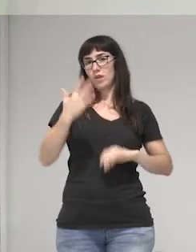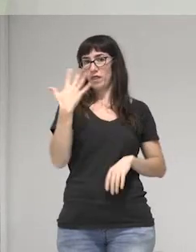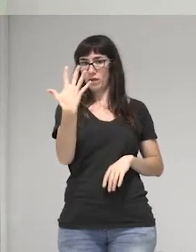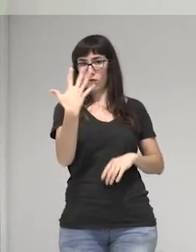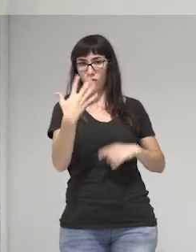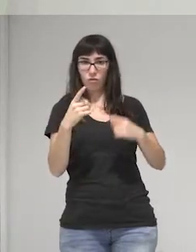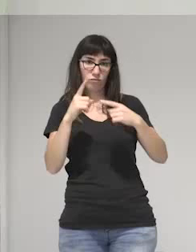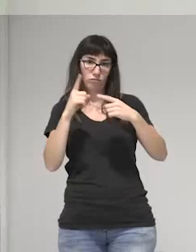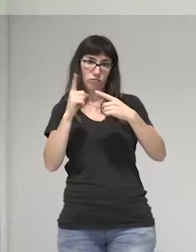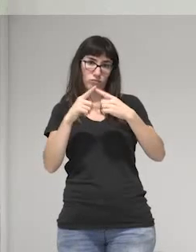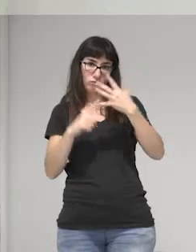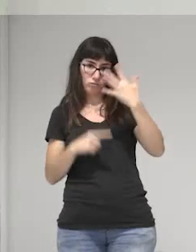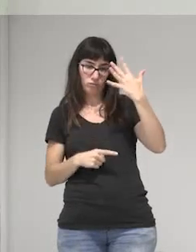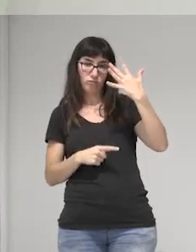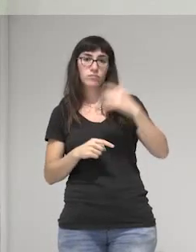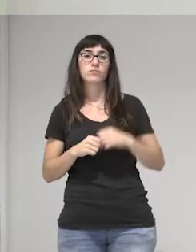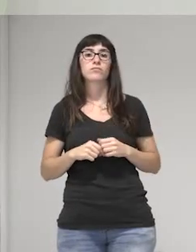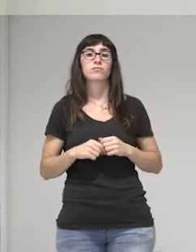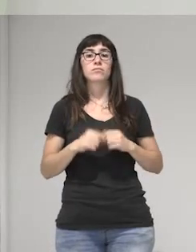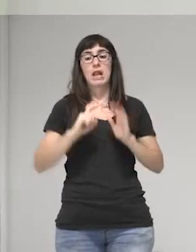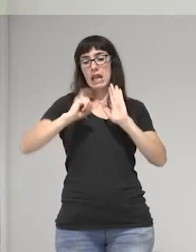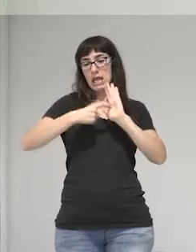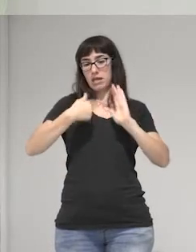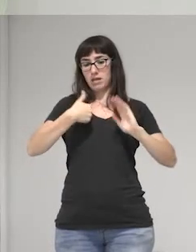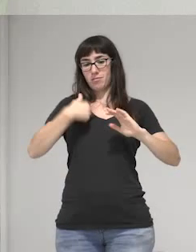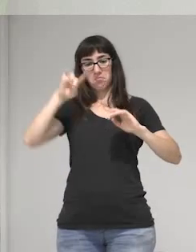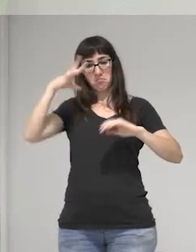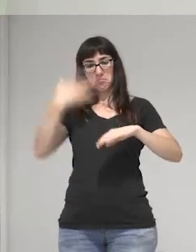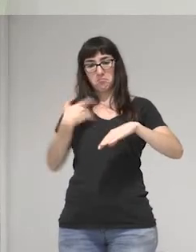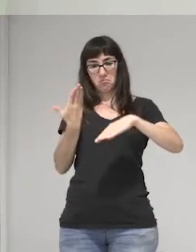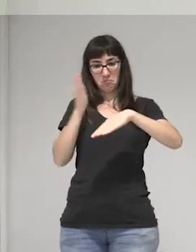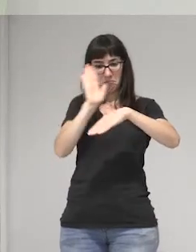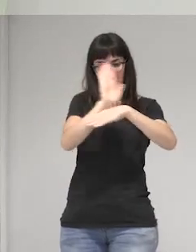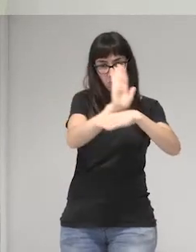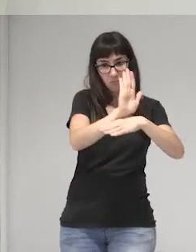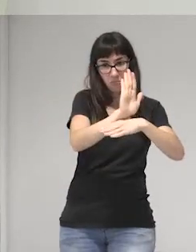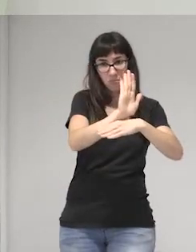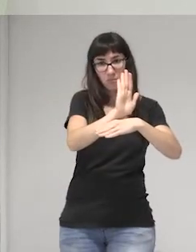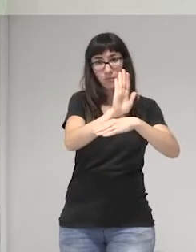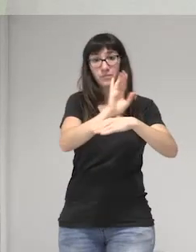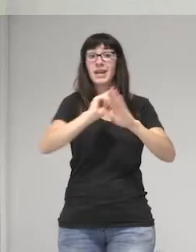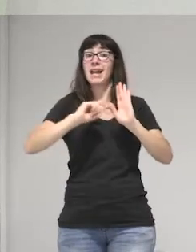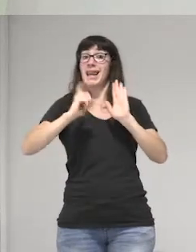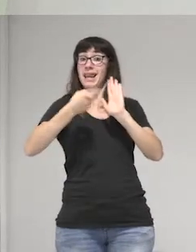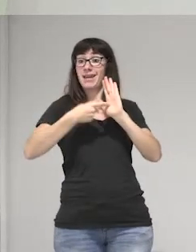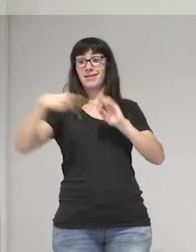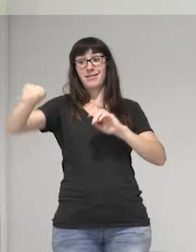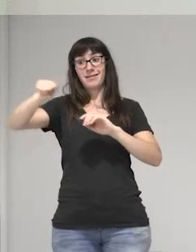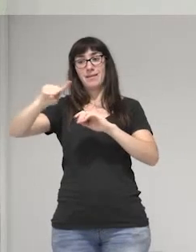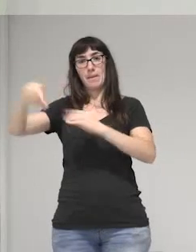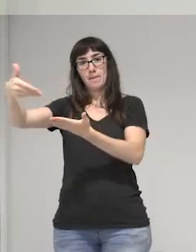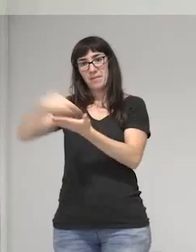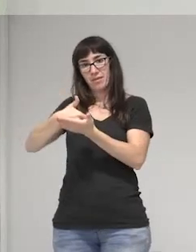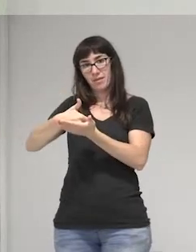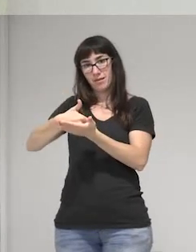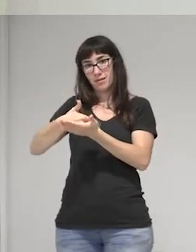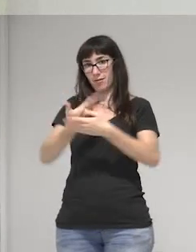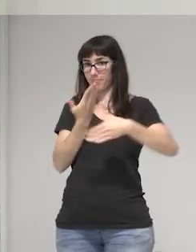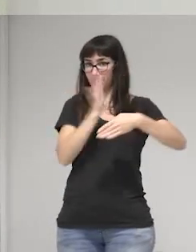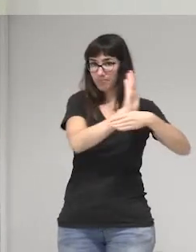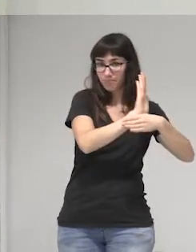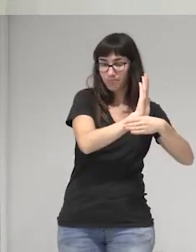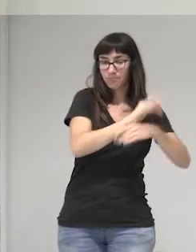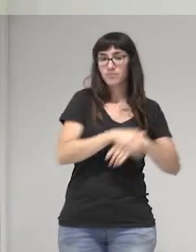leyes que nosotros queremos presentar, las leyes que la comunidad nos pide presentar, las leyes que